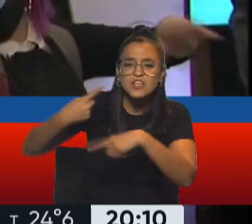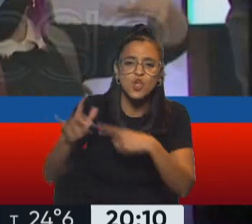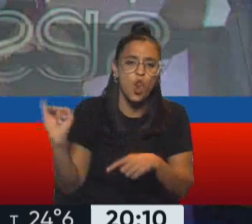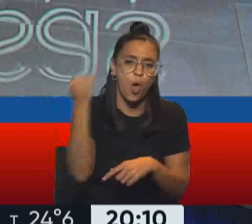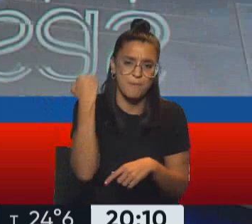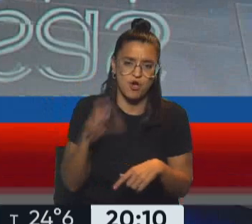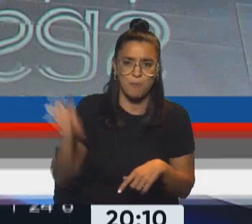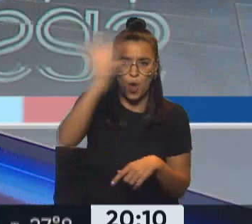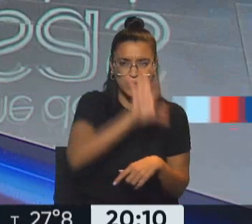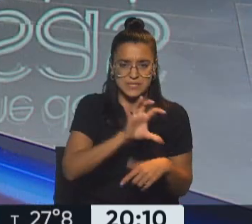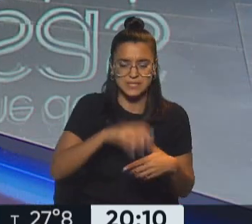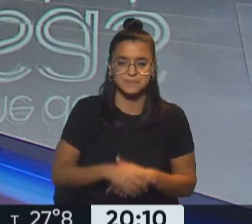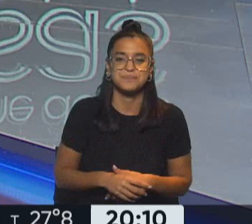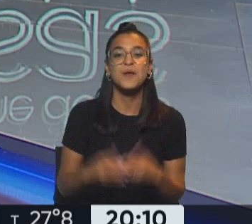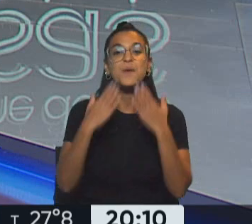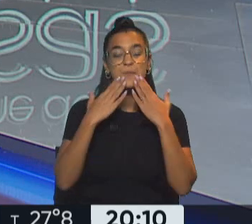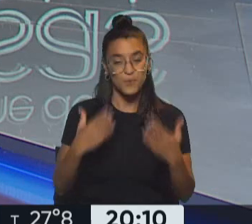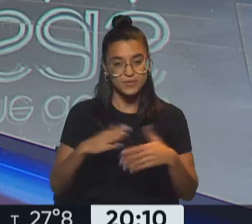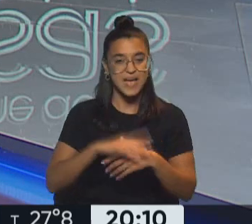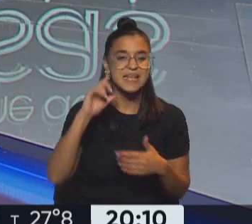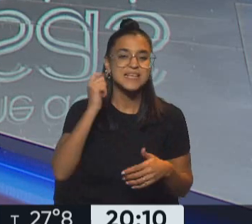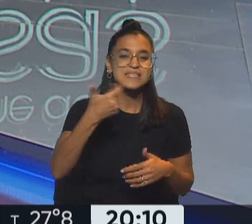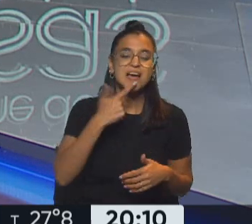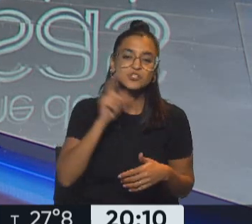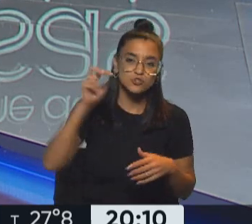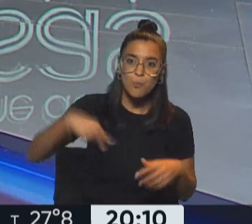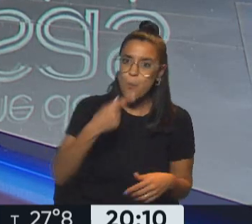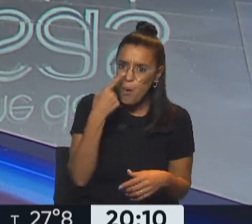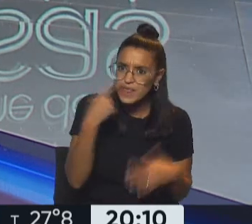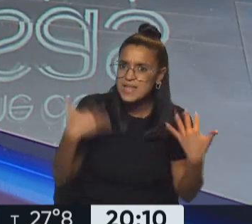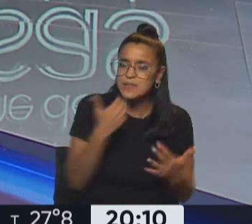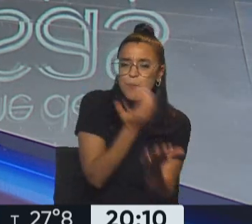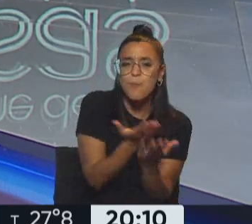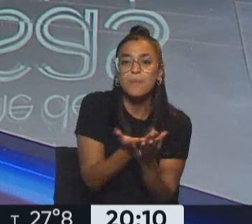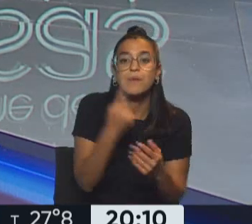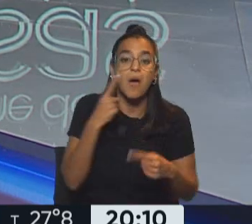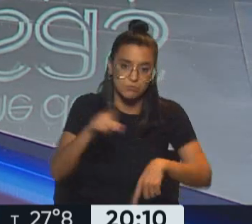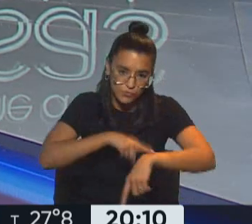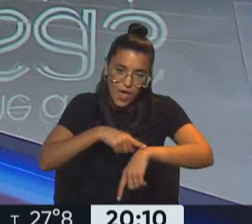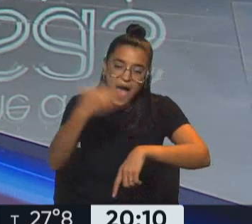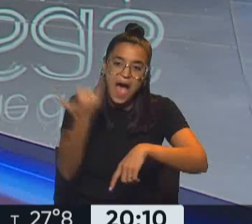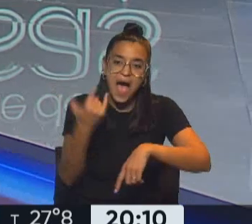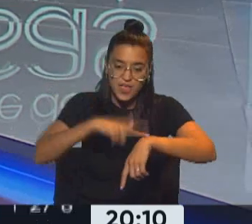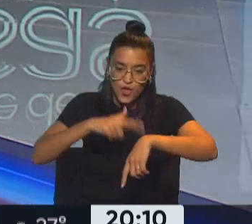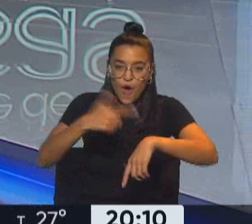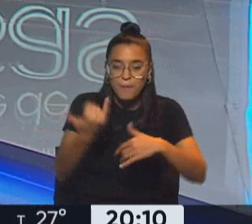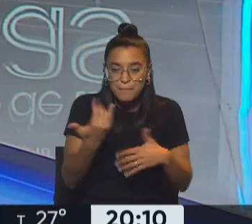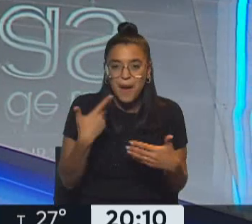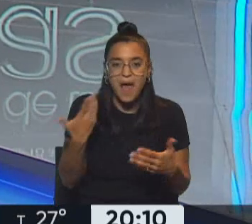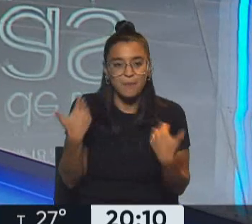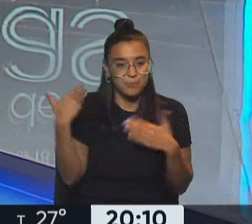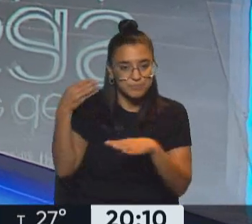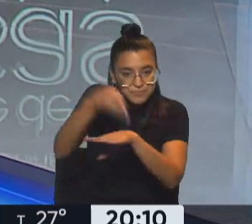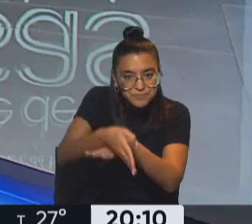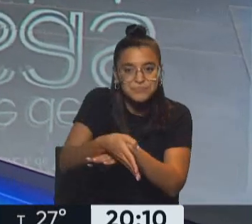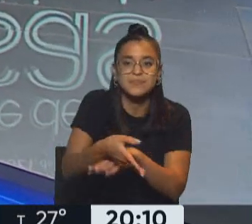federalismo. Muchísimas gracias Gastón, interesante propuesta, aprovechen quienes tienen todavía algunas horitas para poder acercarse